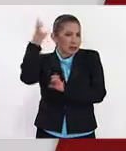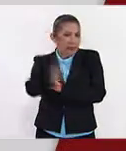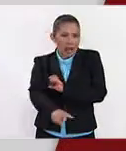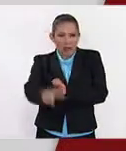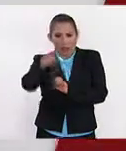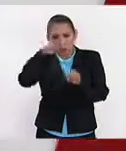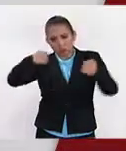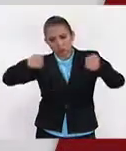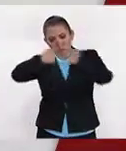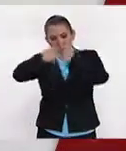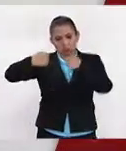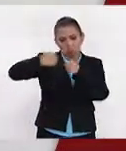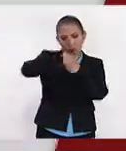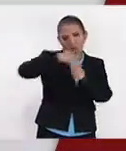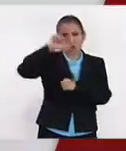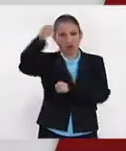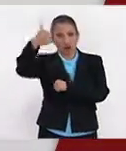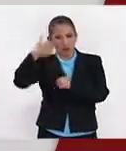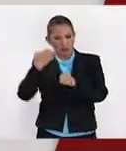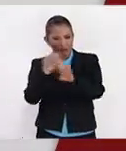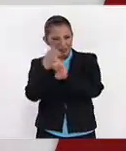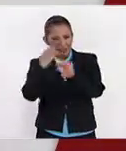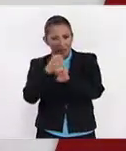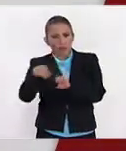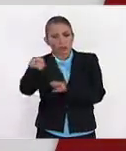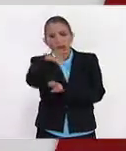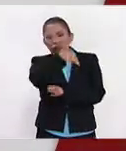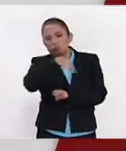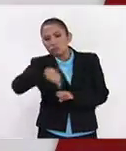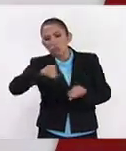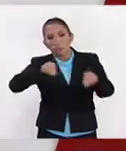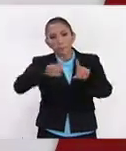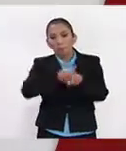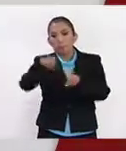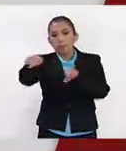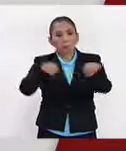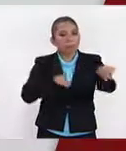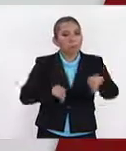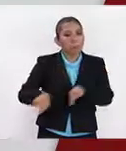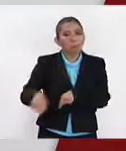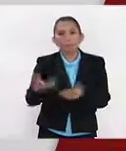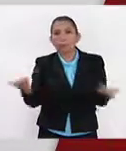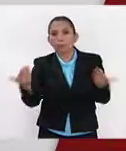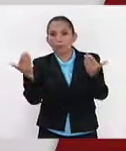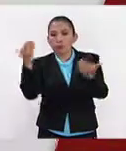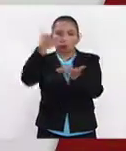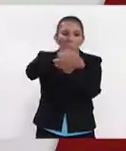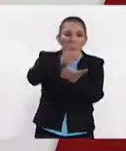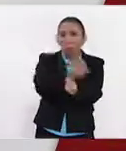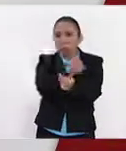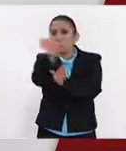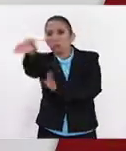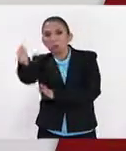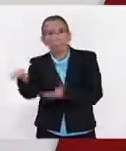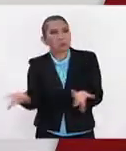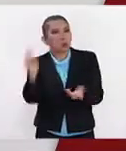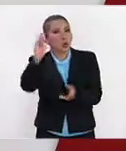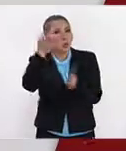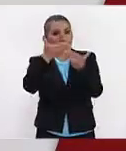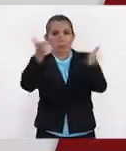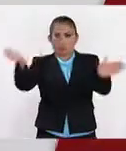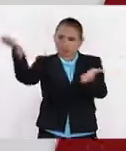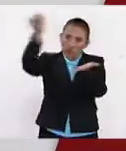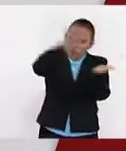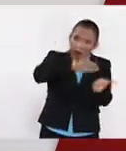país, colinda con muchos otros estados. En ese sentido, ¿cómo es la movilidad? ¿Qué tan abiertas está esta universidad